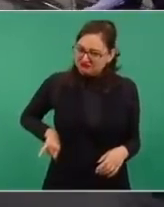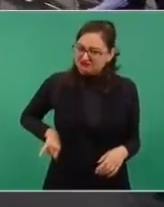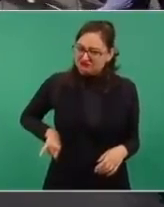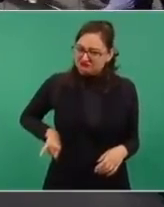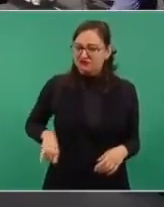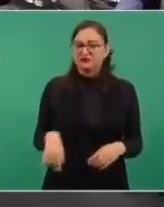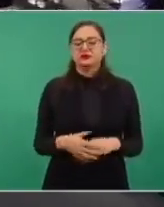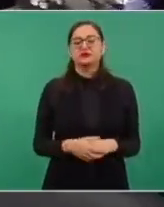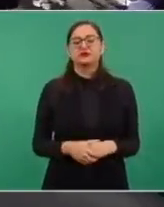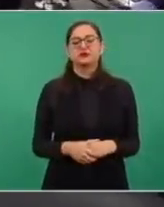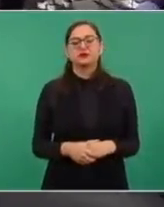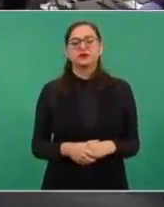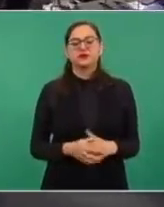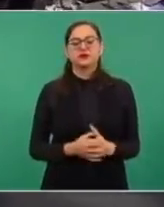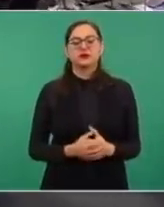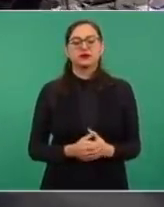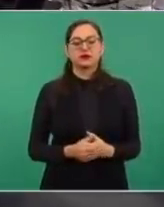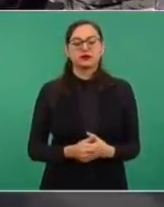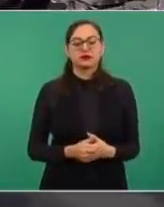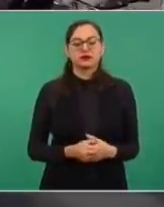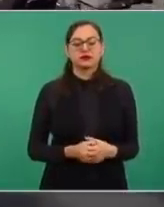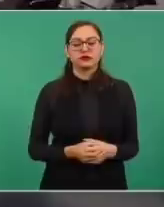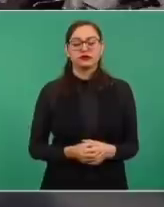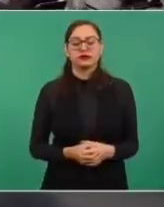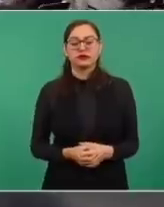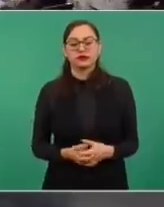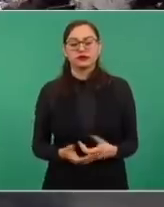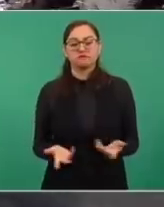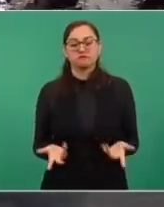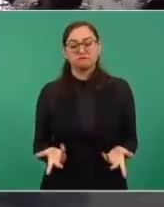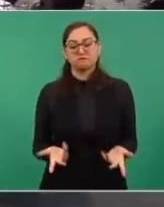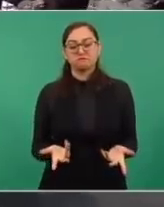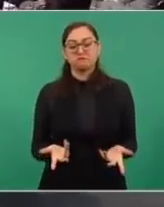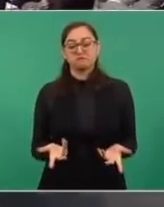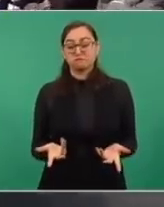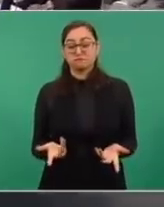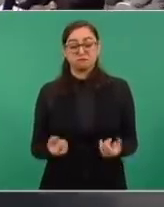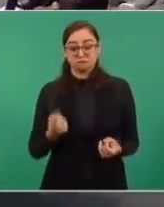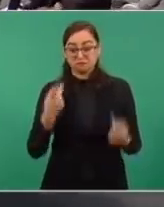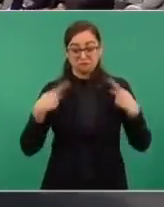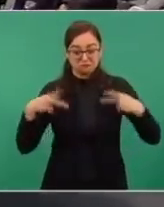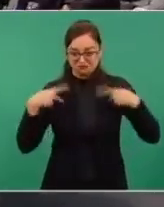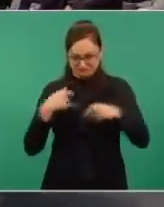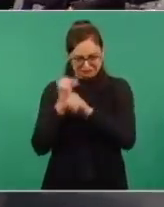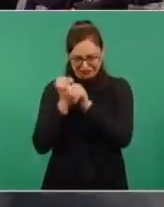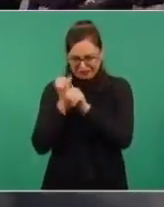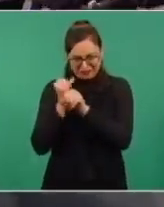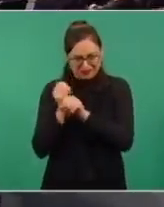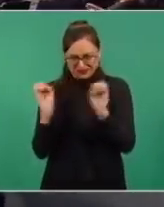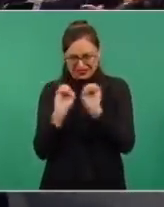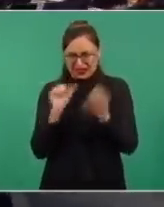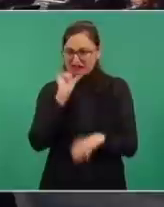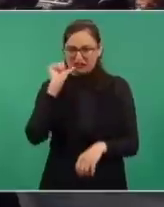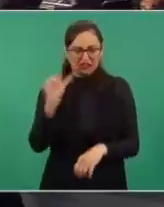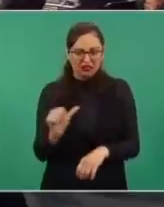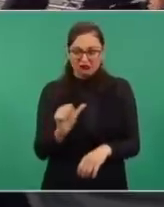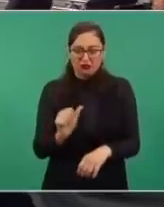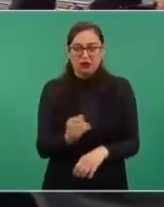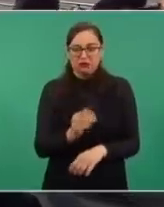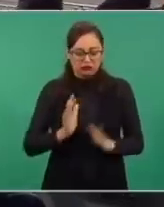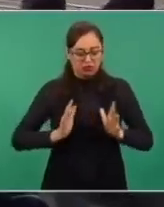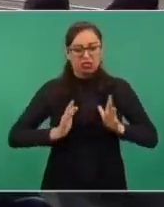se tragan todo. Él puso, puso, él puso